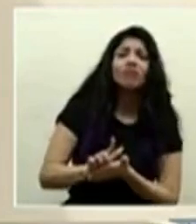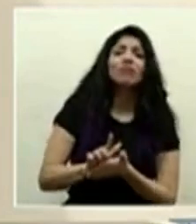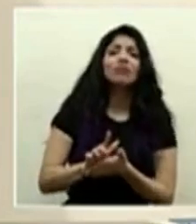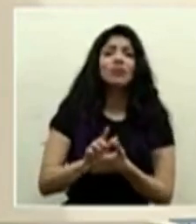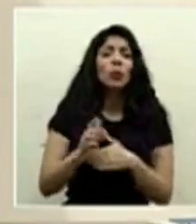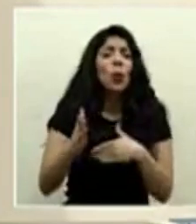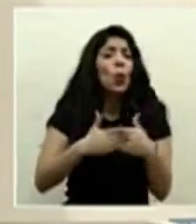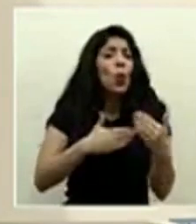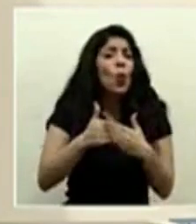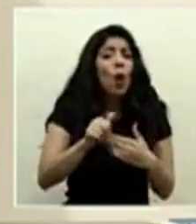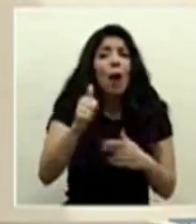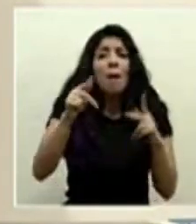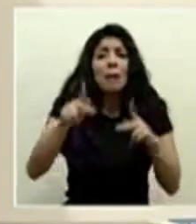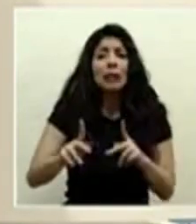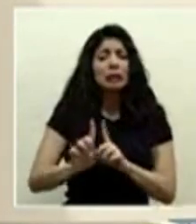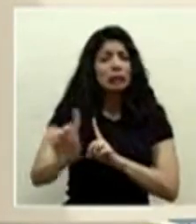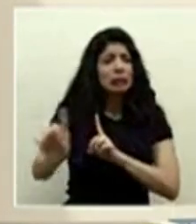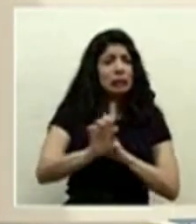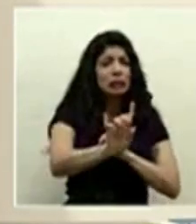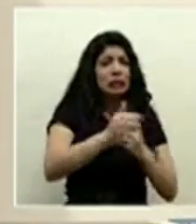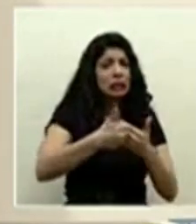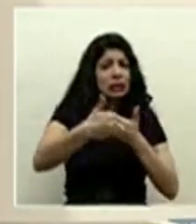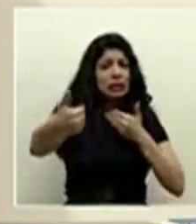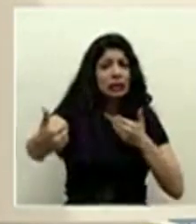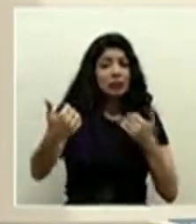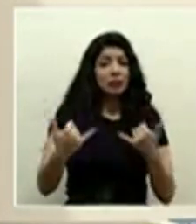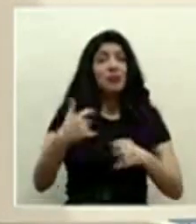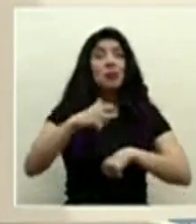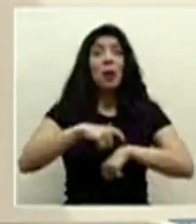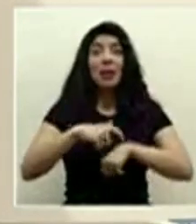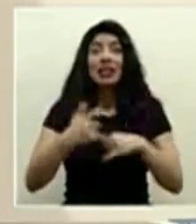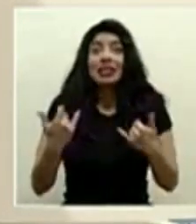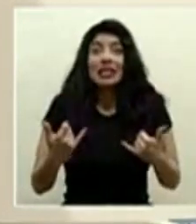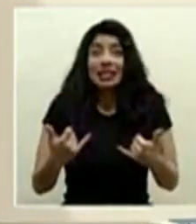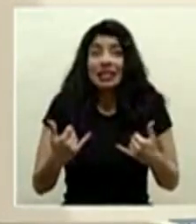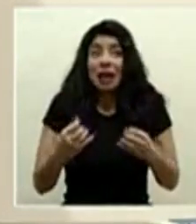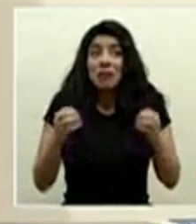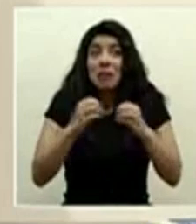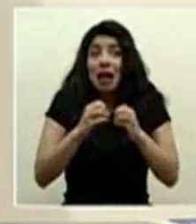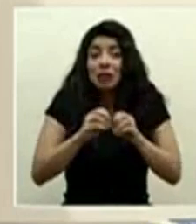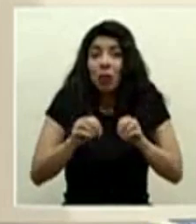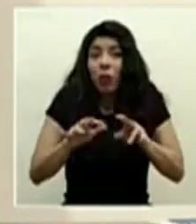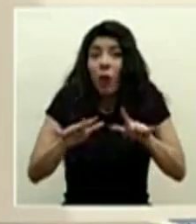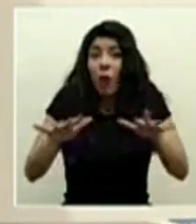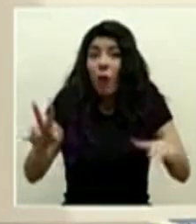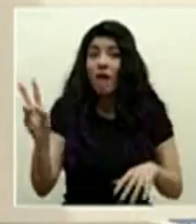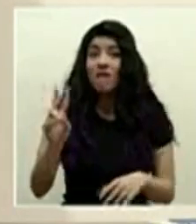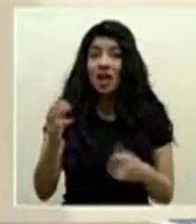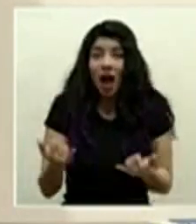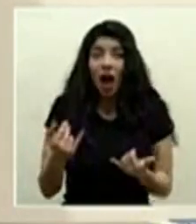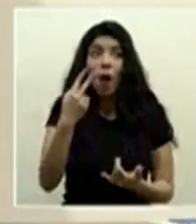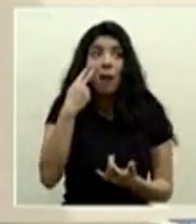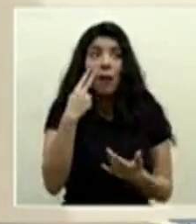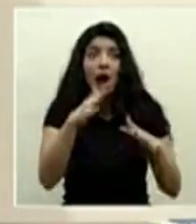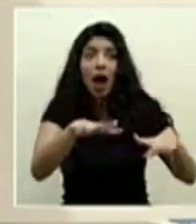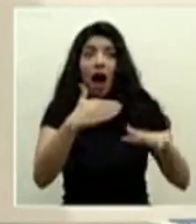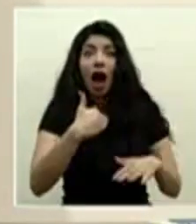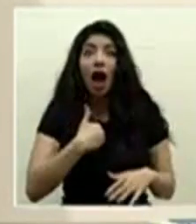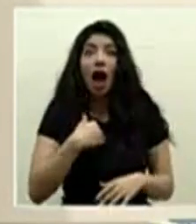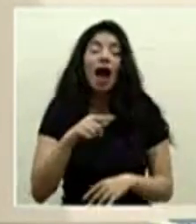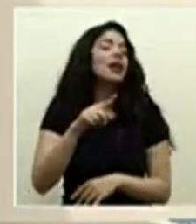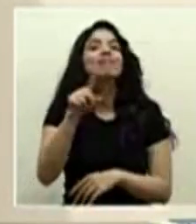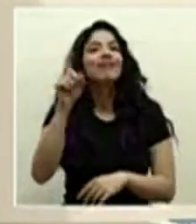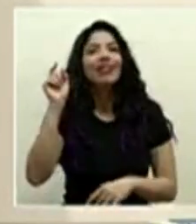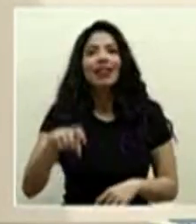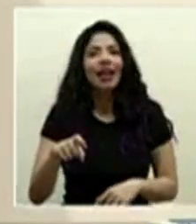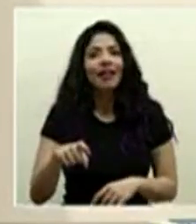cualquier otra persona en momentos que tenemos ya más transmisión como la que estamos viendo hoy en día tenemos que